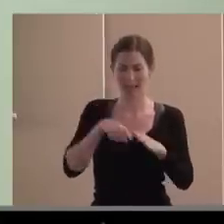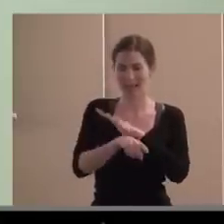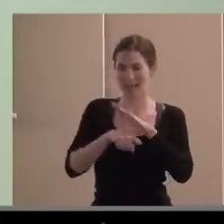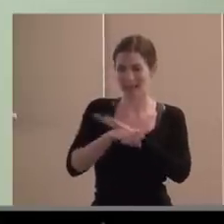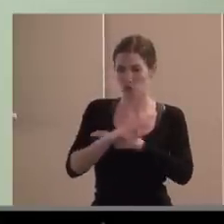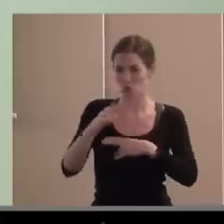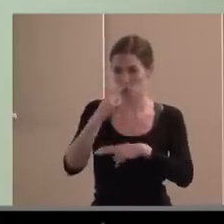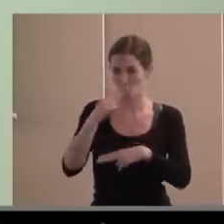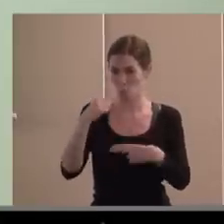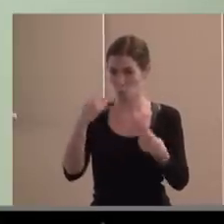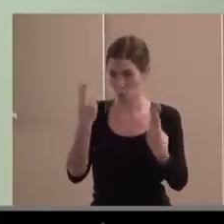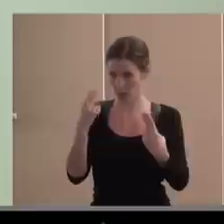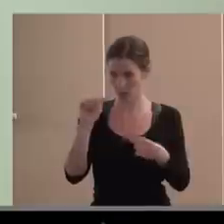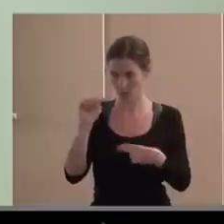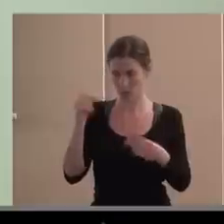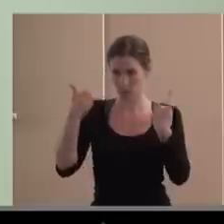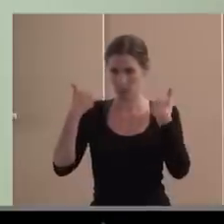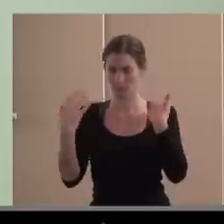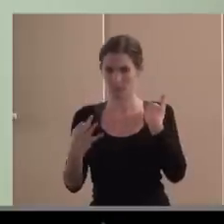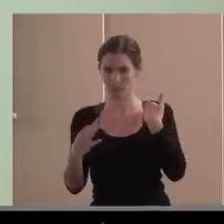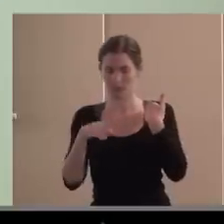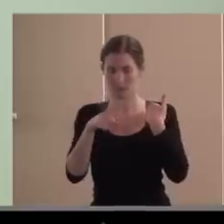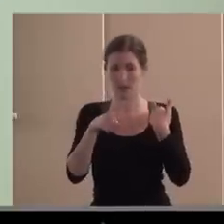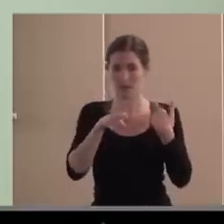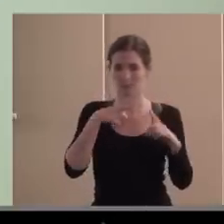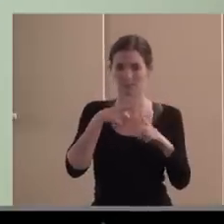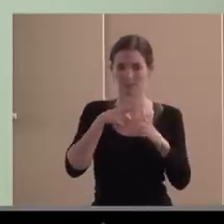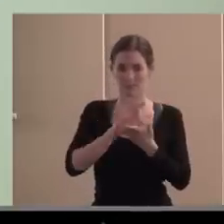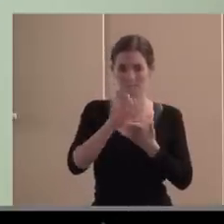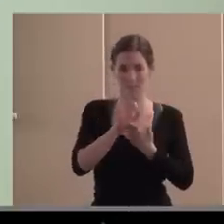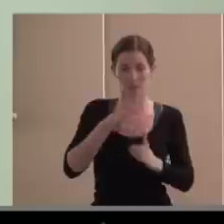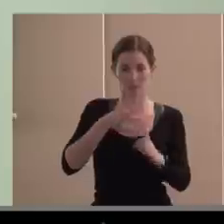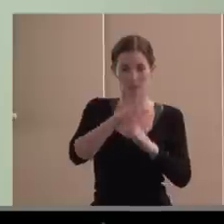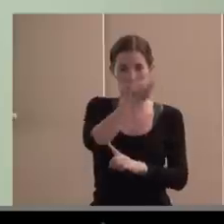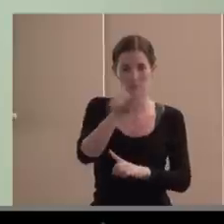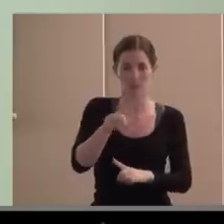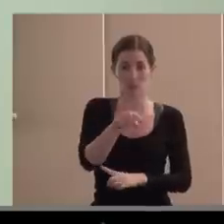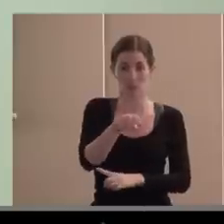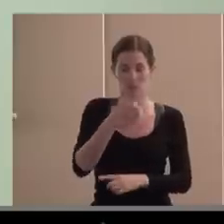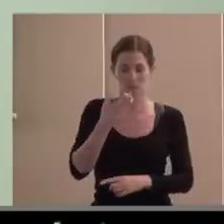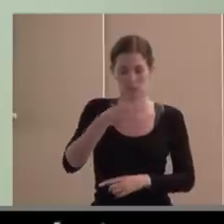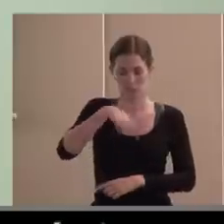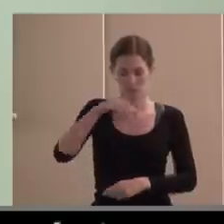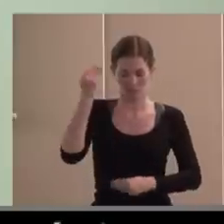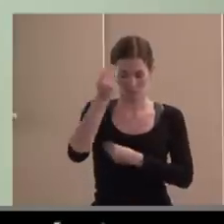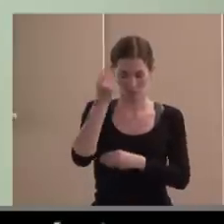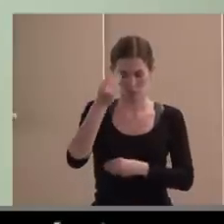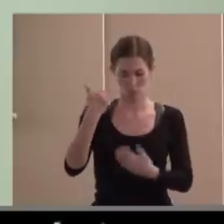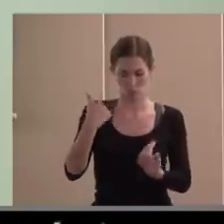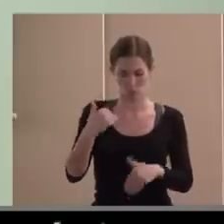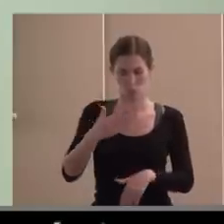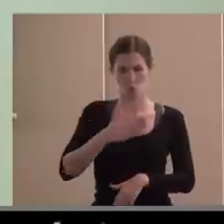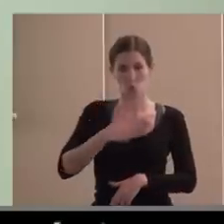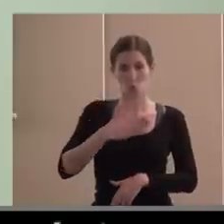servicios a las personas, pues vemos, no sé, puede ser una parte importantísima de nuestro peso económico.